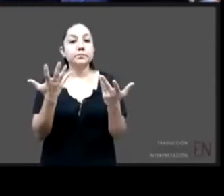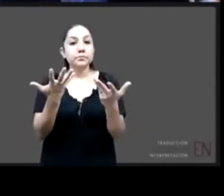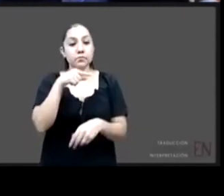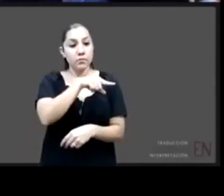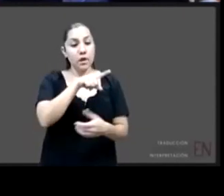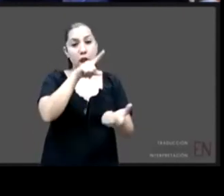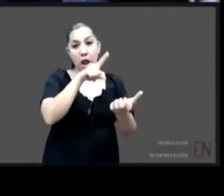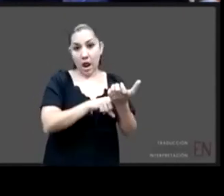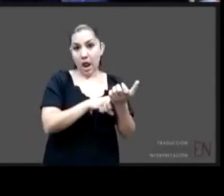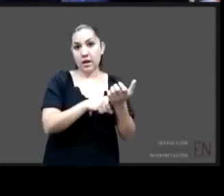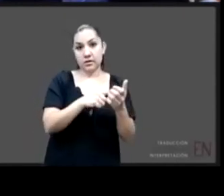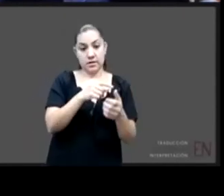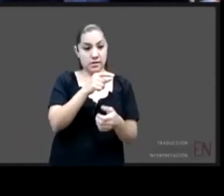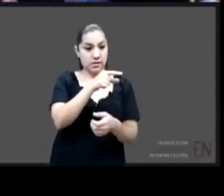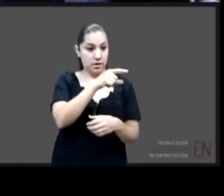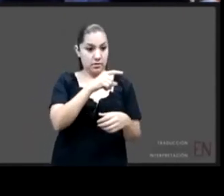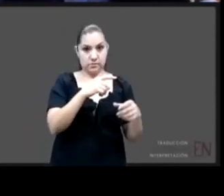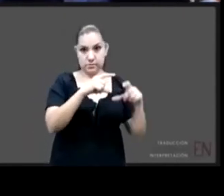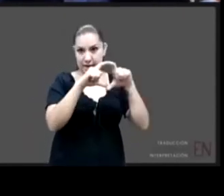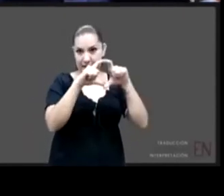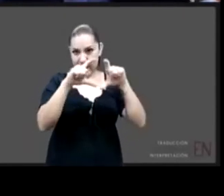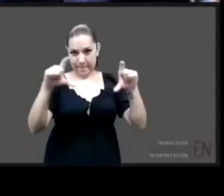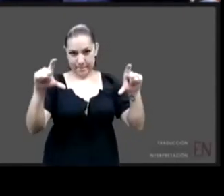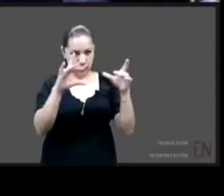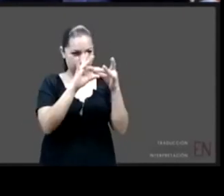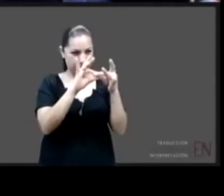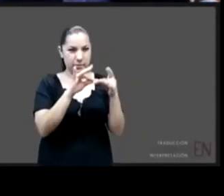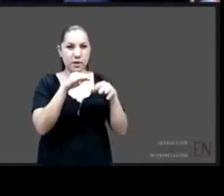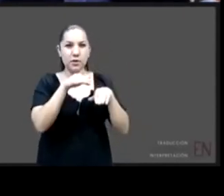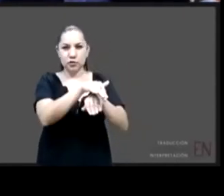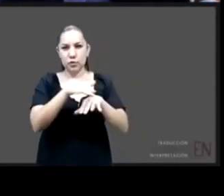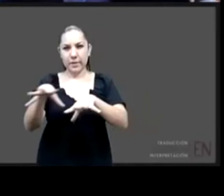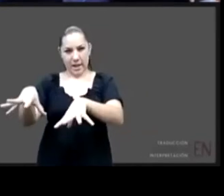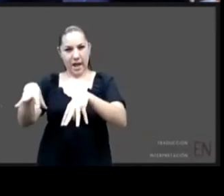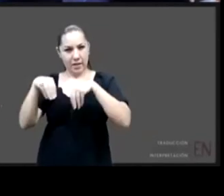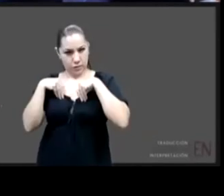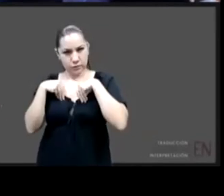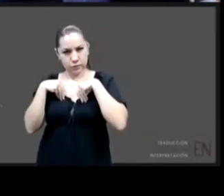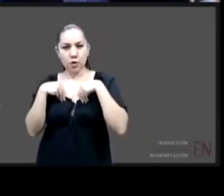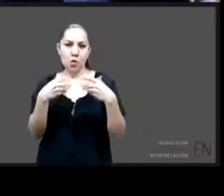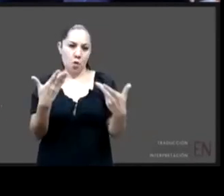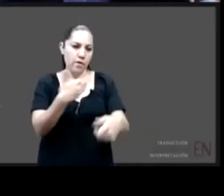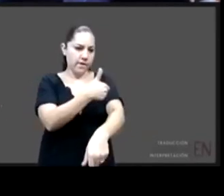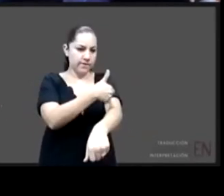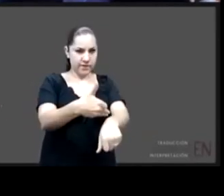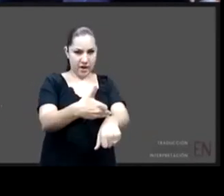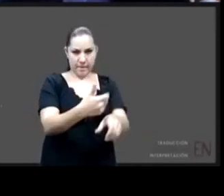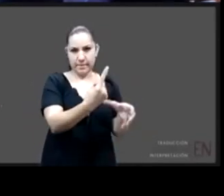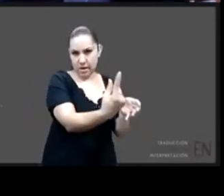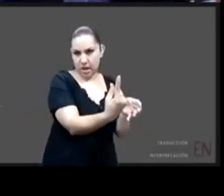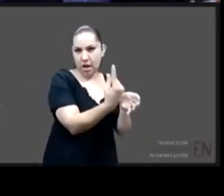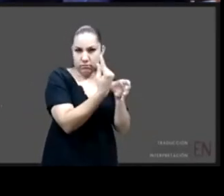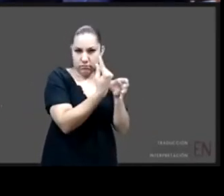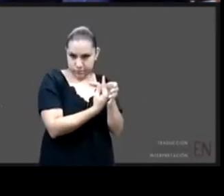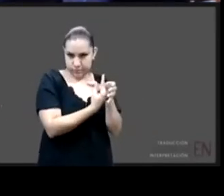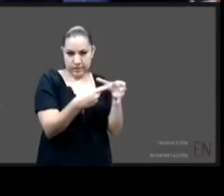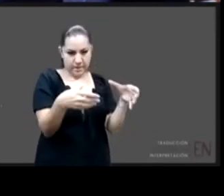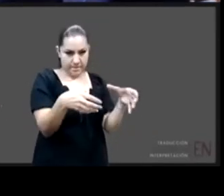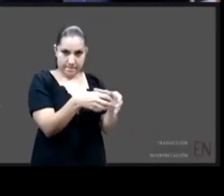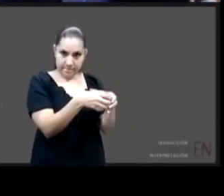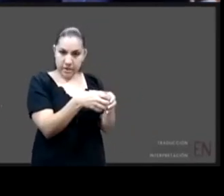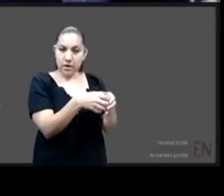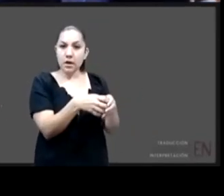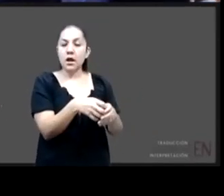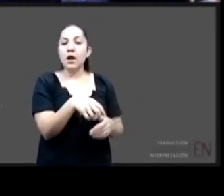habla de la adopción, del acogimiento familiar, del acogimiento preadoptivo, tiene